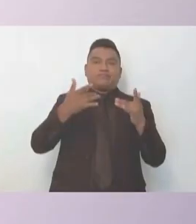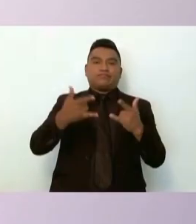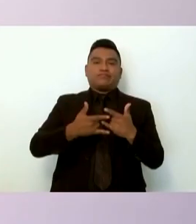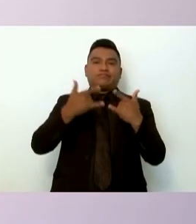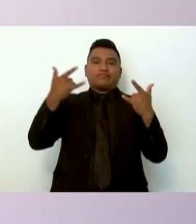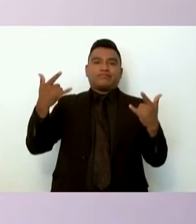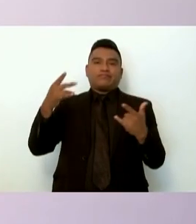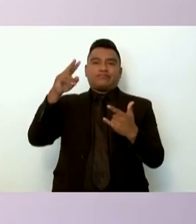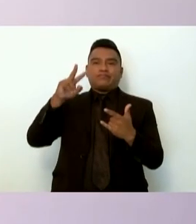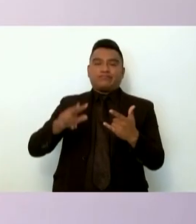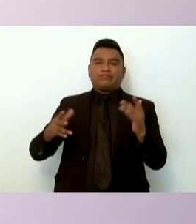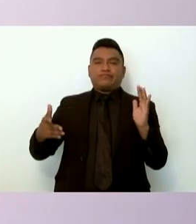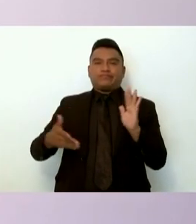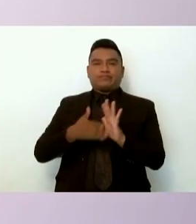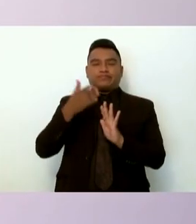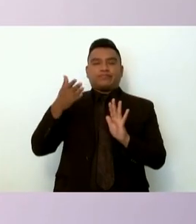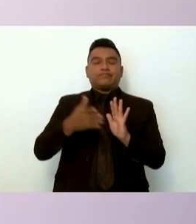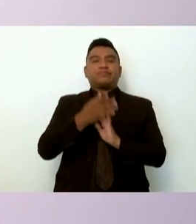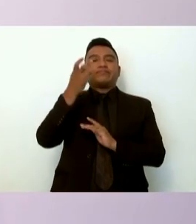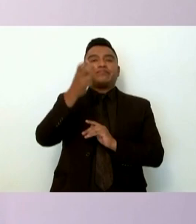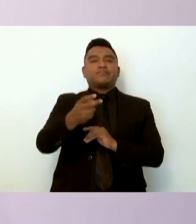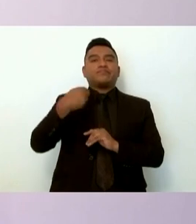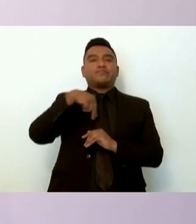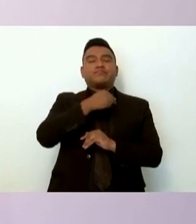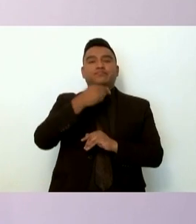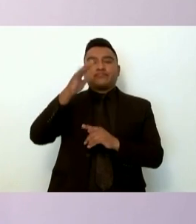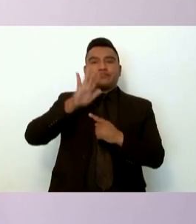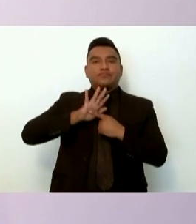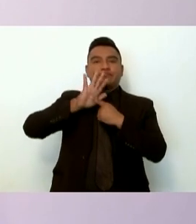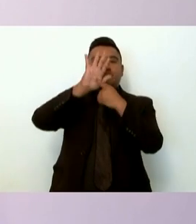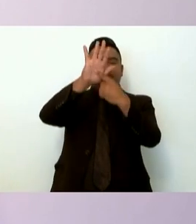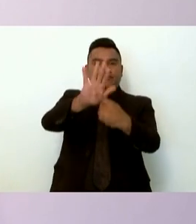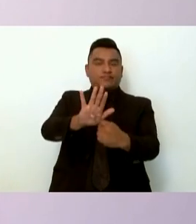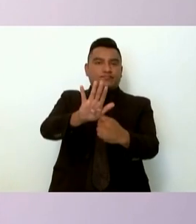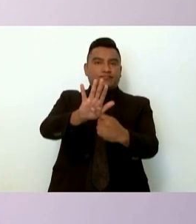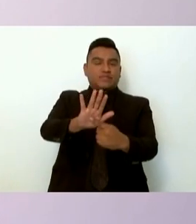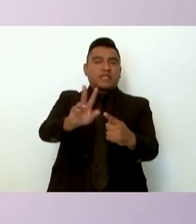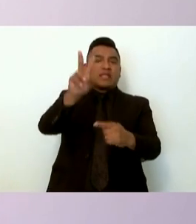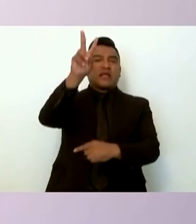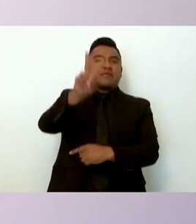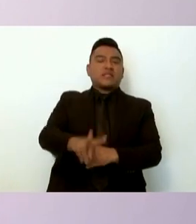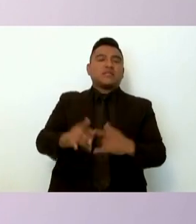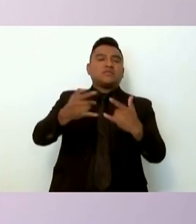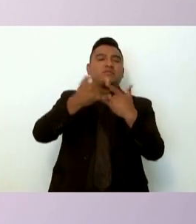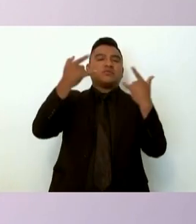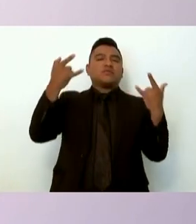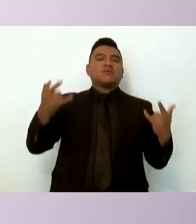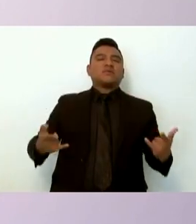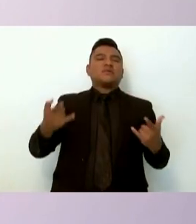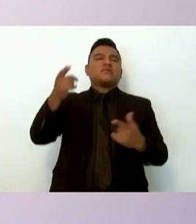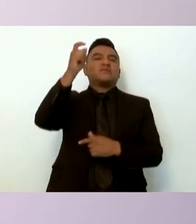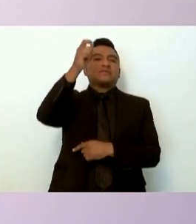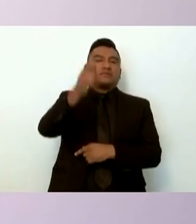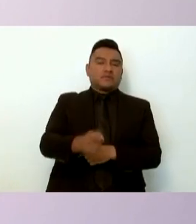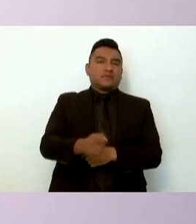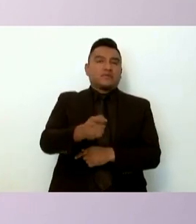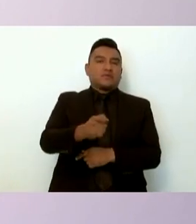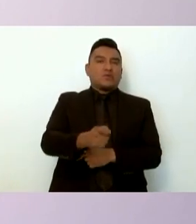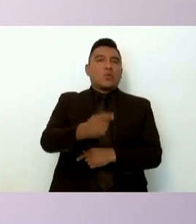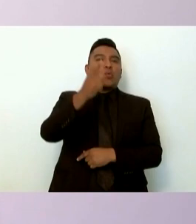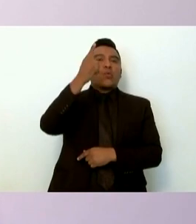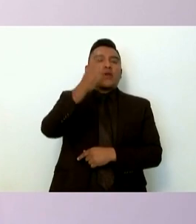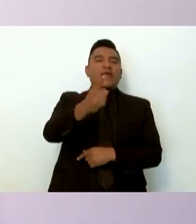por eso señalamos que la verdad histórica representa una segunda